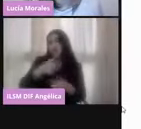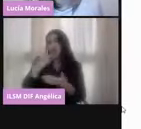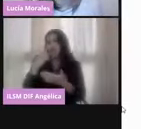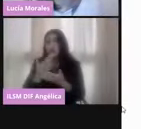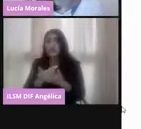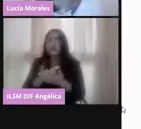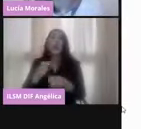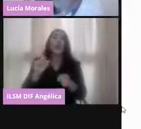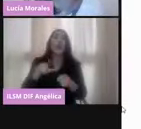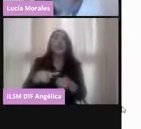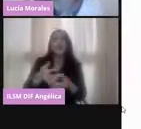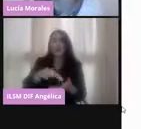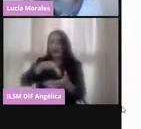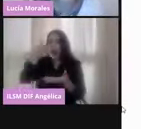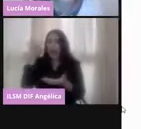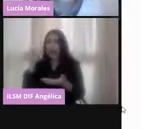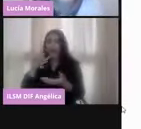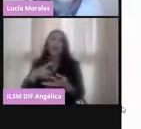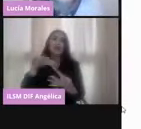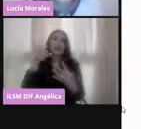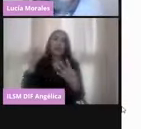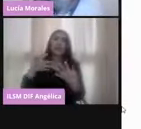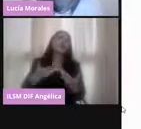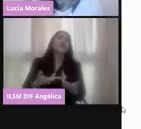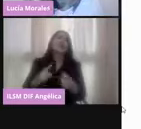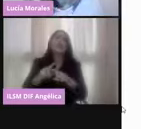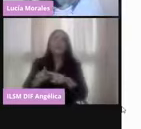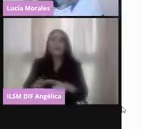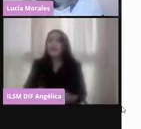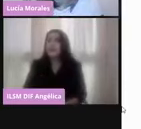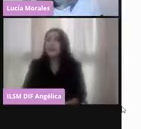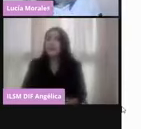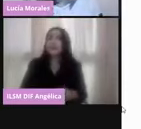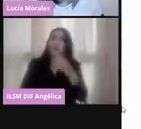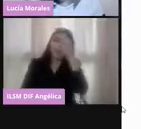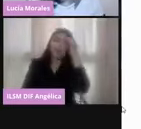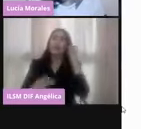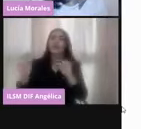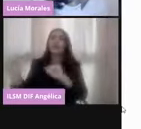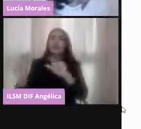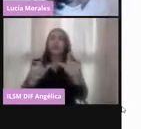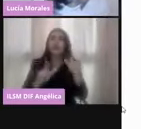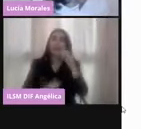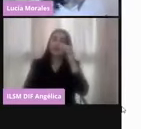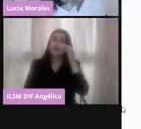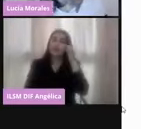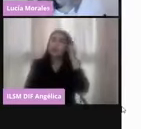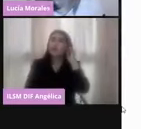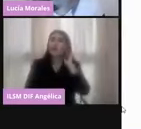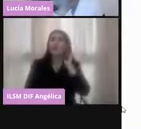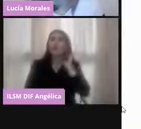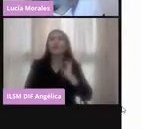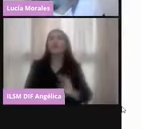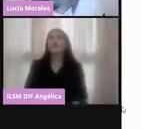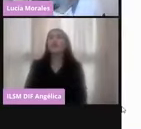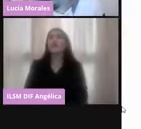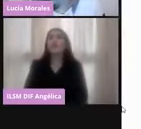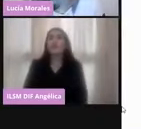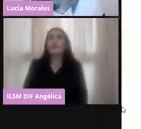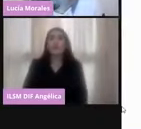desempeñar los cargos consejiles del municipio donde se recibe. La siguiente, por favor. Ahora bien,